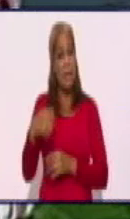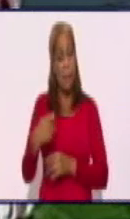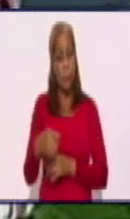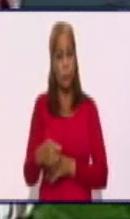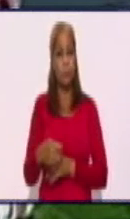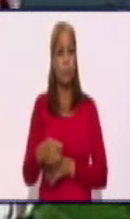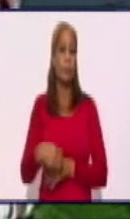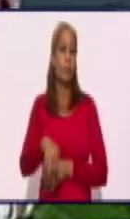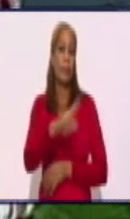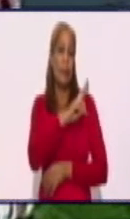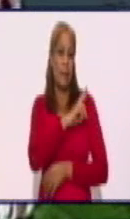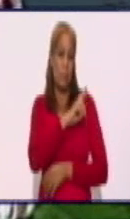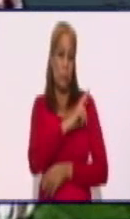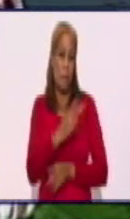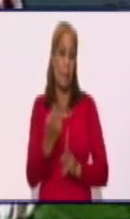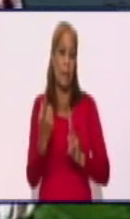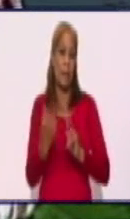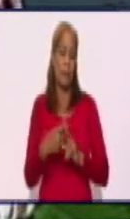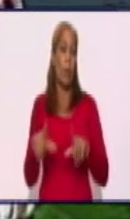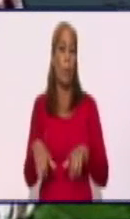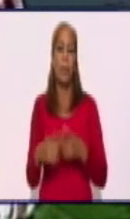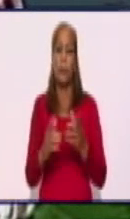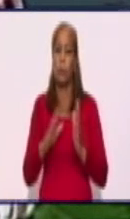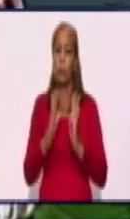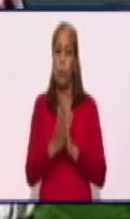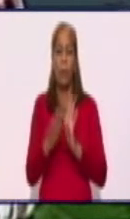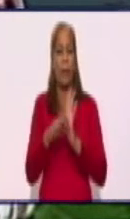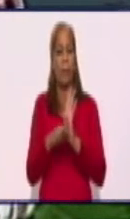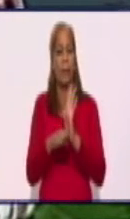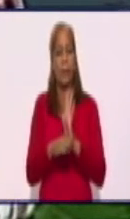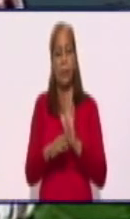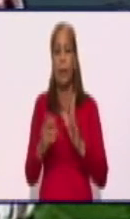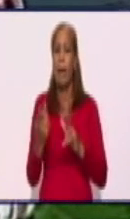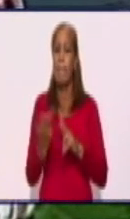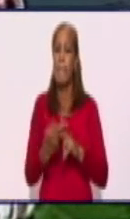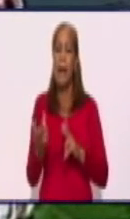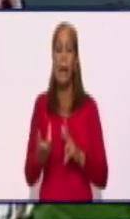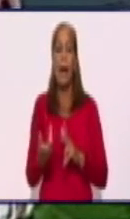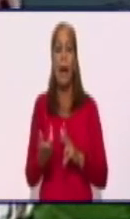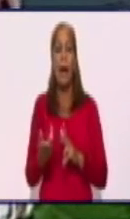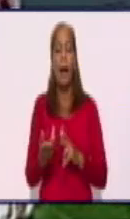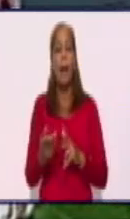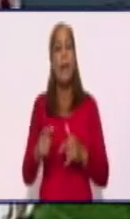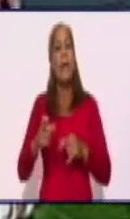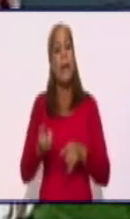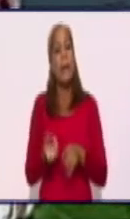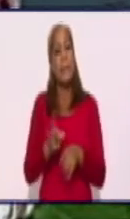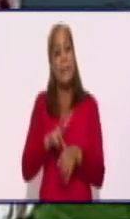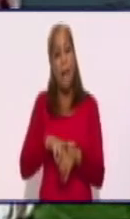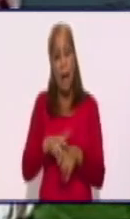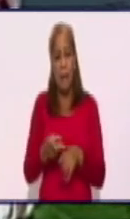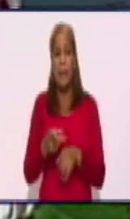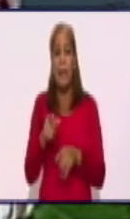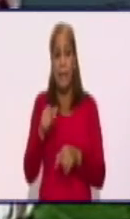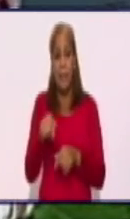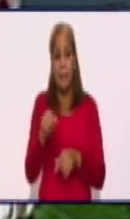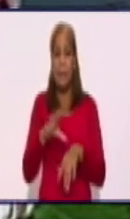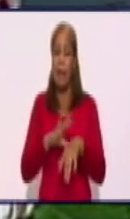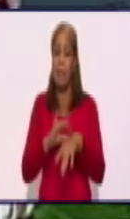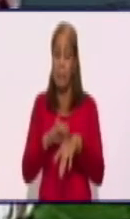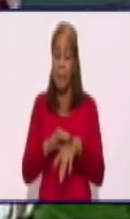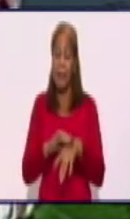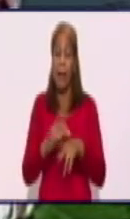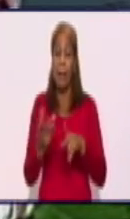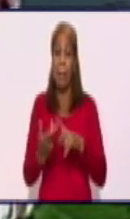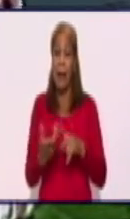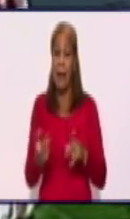están establecidas para evitar el contagio, que al final lo que se quiere es evitar esto. Tener que lamentar la pérdida